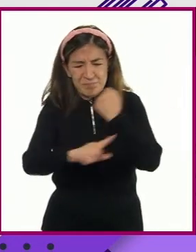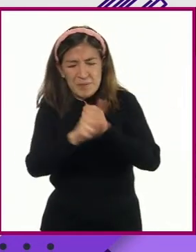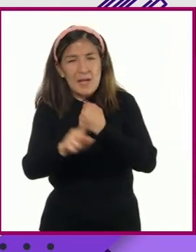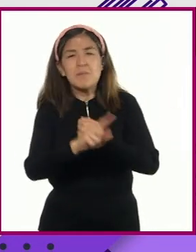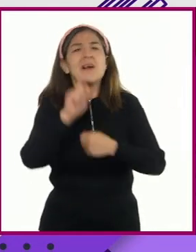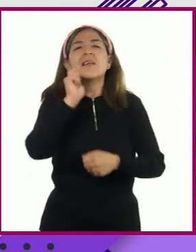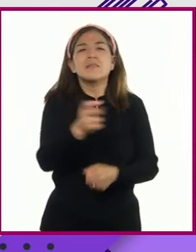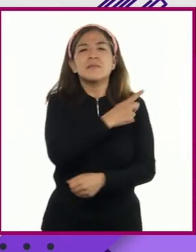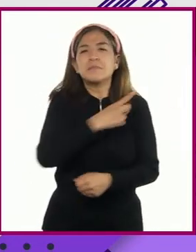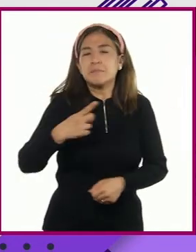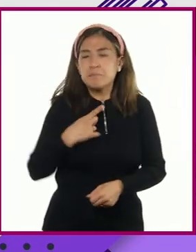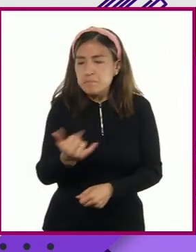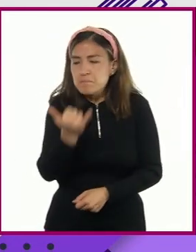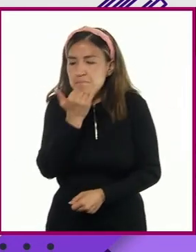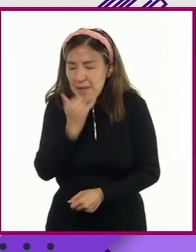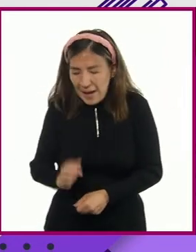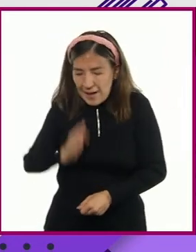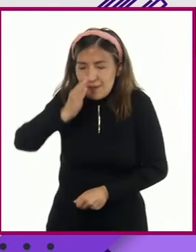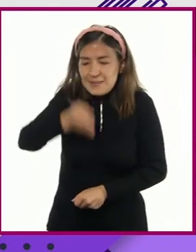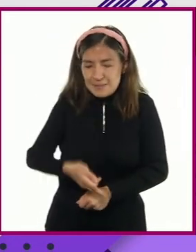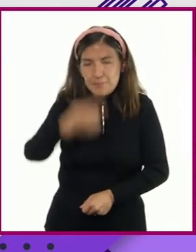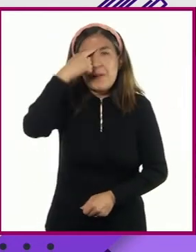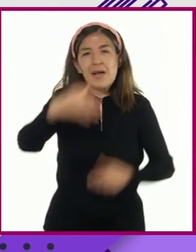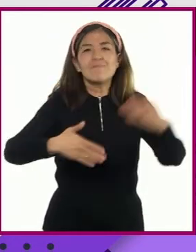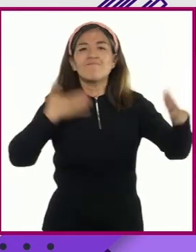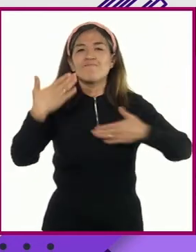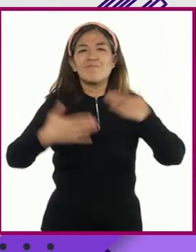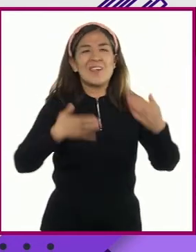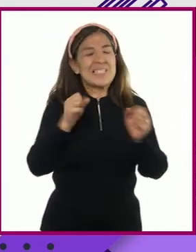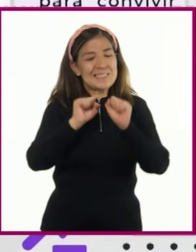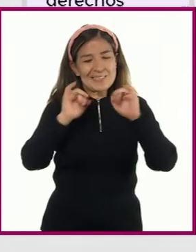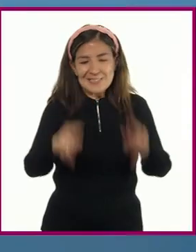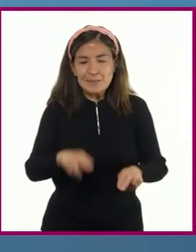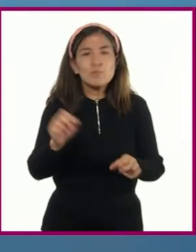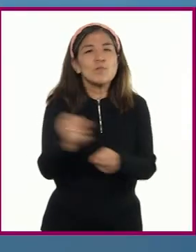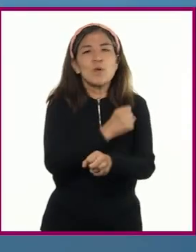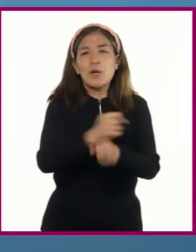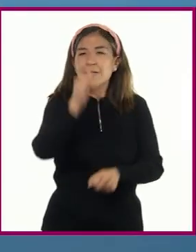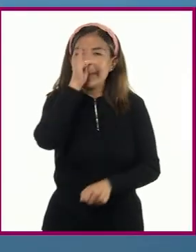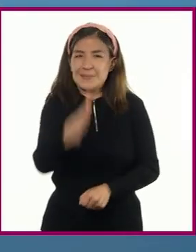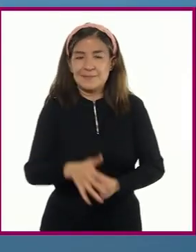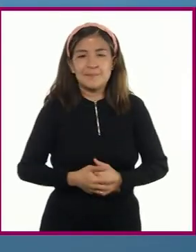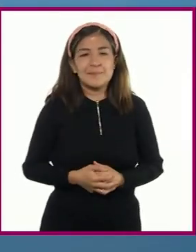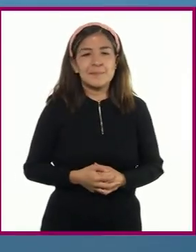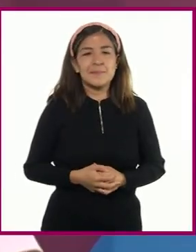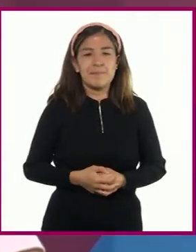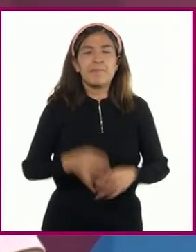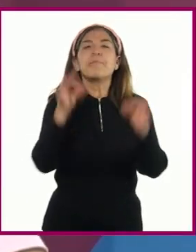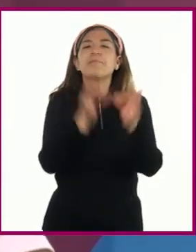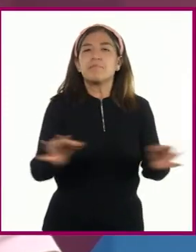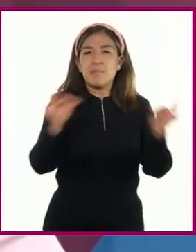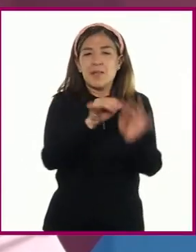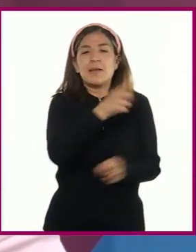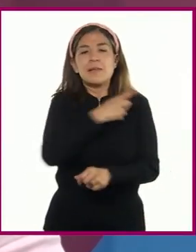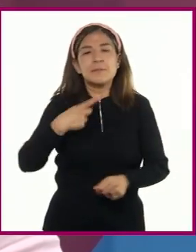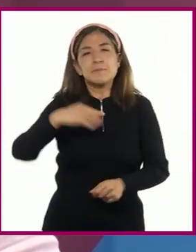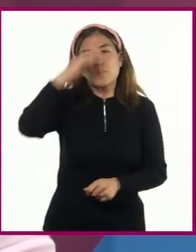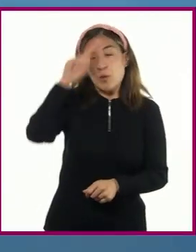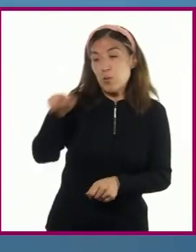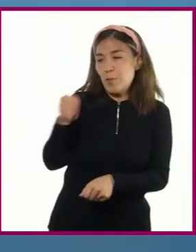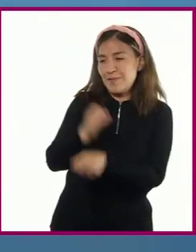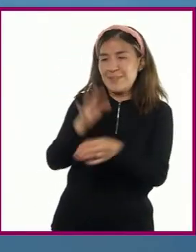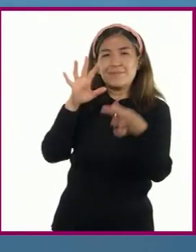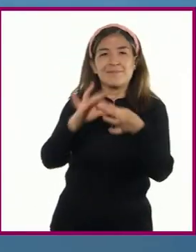perdón, y con la disposición para convivir sin violencia. Es importante reflexionar lo que señalas.